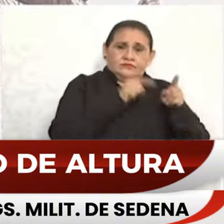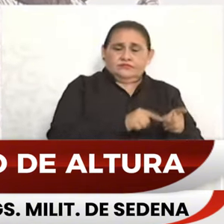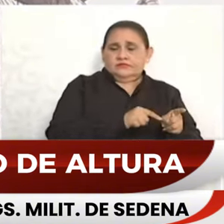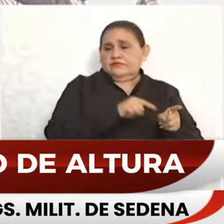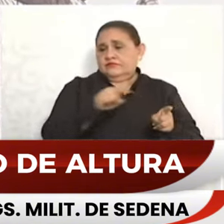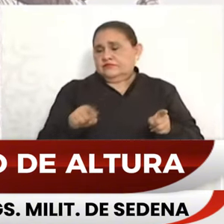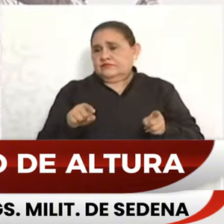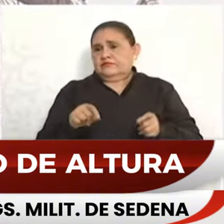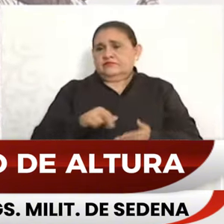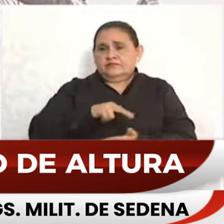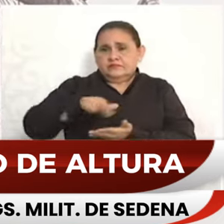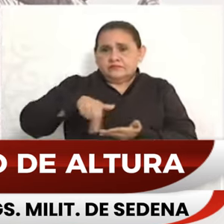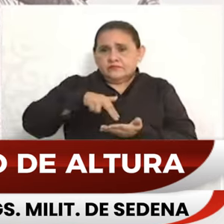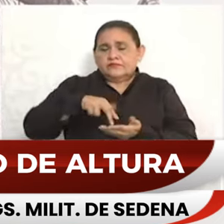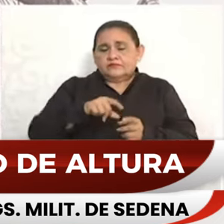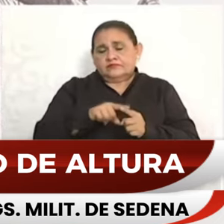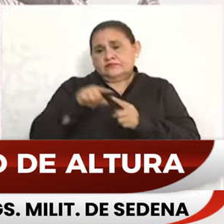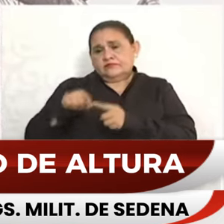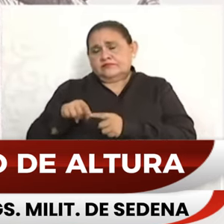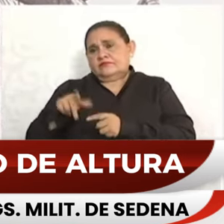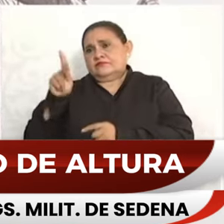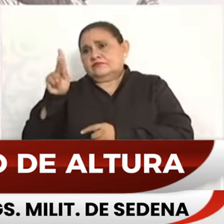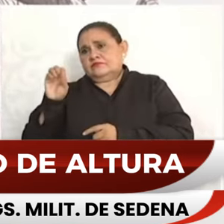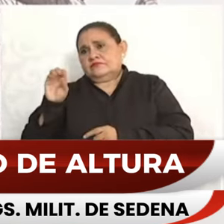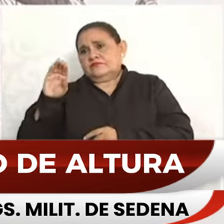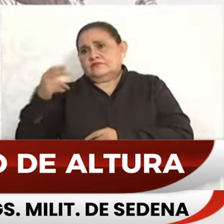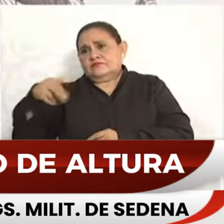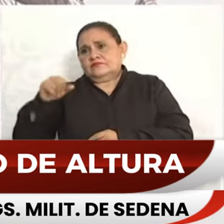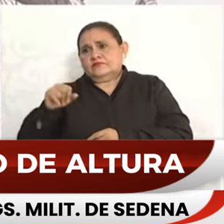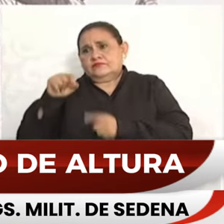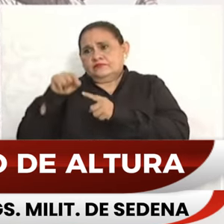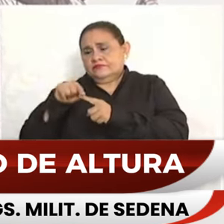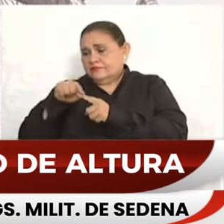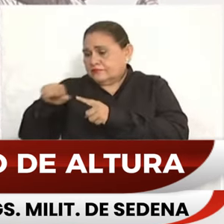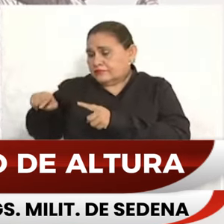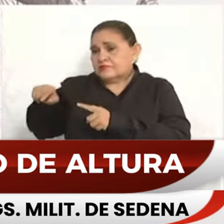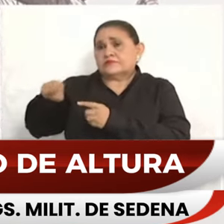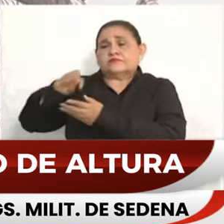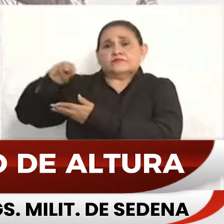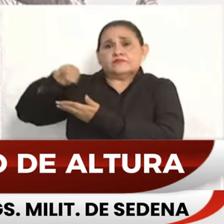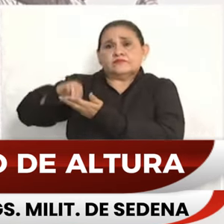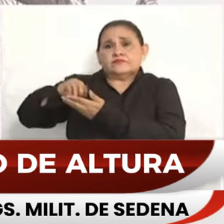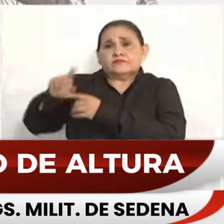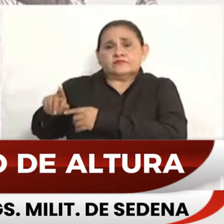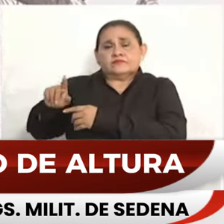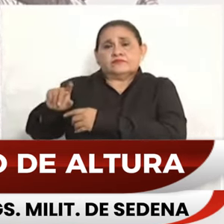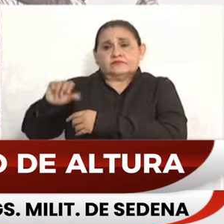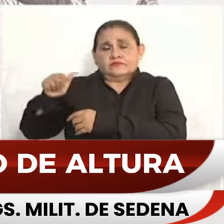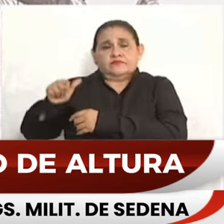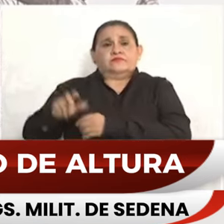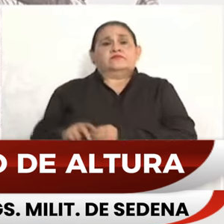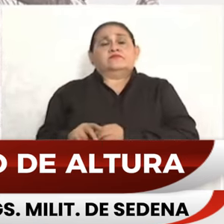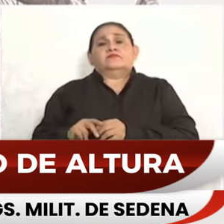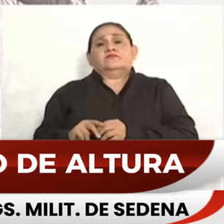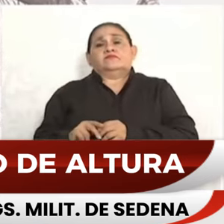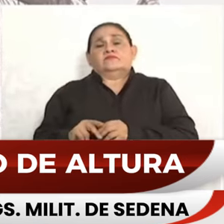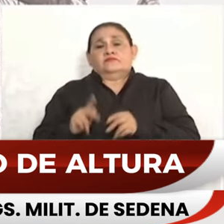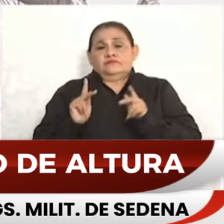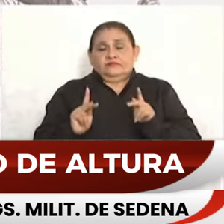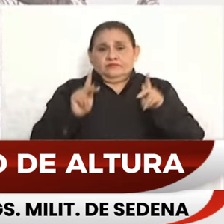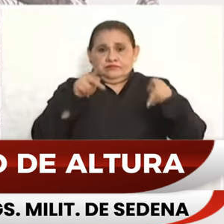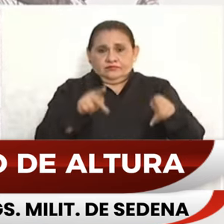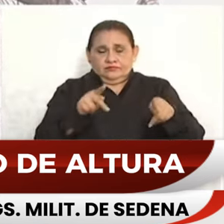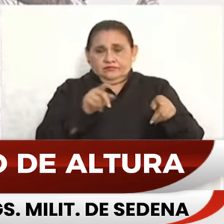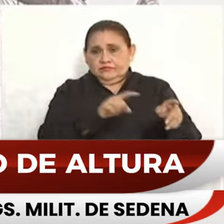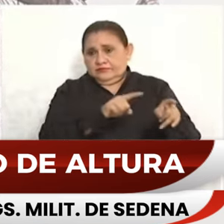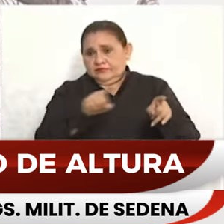Pochilá a Mérida y uno más de la futura terminal de carga de Progreso a la terminal de almacenamiento y distribución del puerto